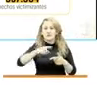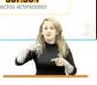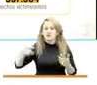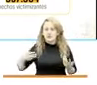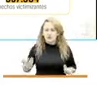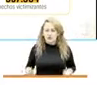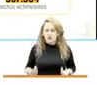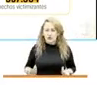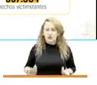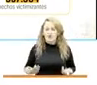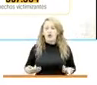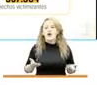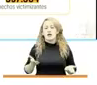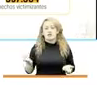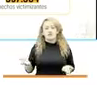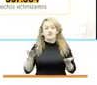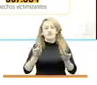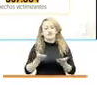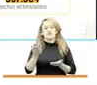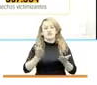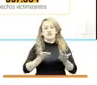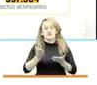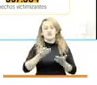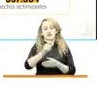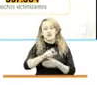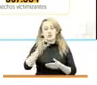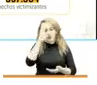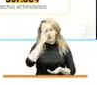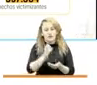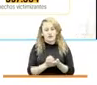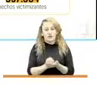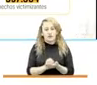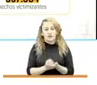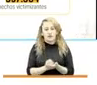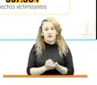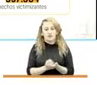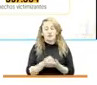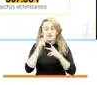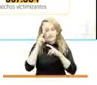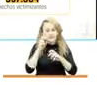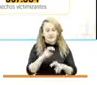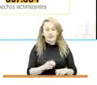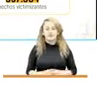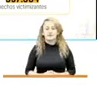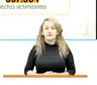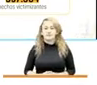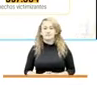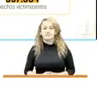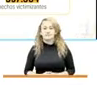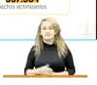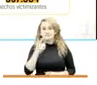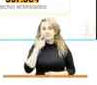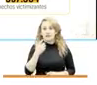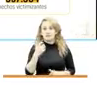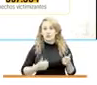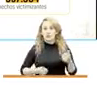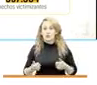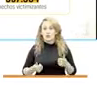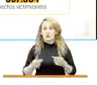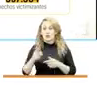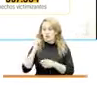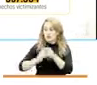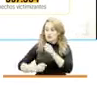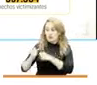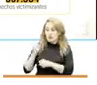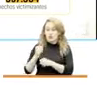están al servicio de la opinión pública, al servicio de los investigadores. Destaco que el año pasado